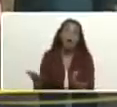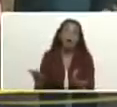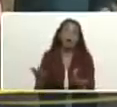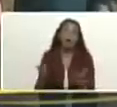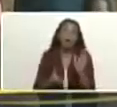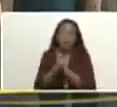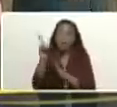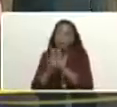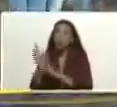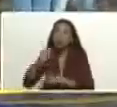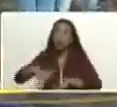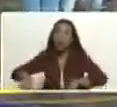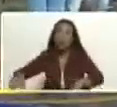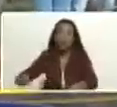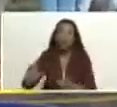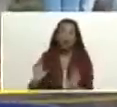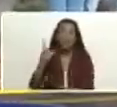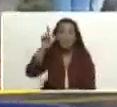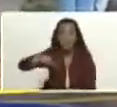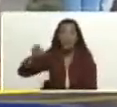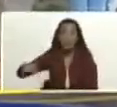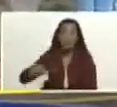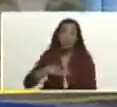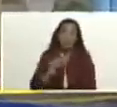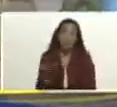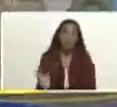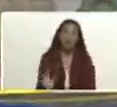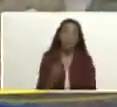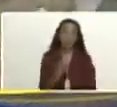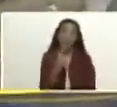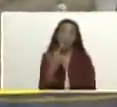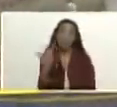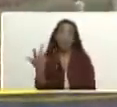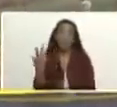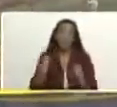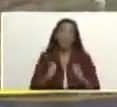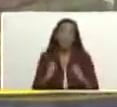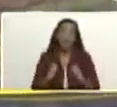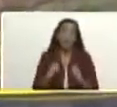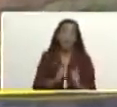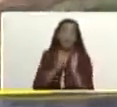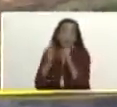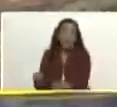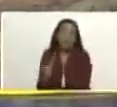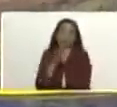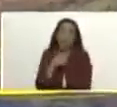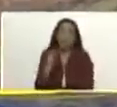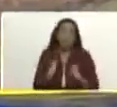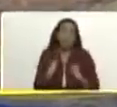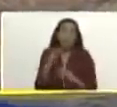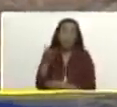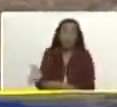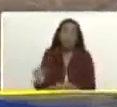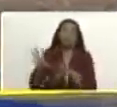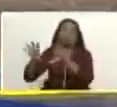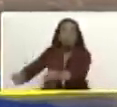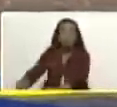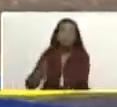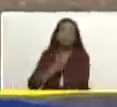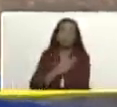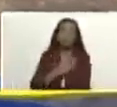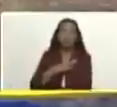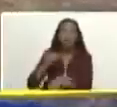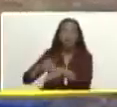desarrollos habitacionales donde una persona puede tener dos o tres viviendas asignadas pero ni siquiera vive allí entonces nuestra